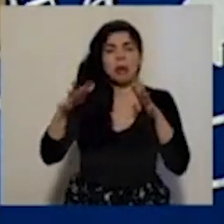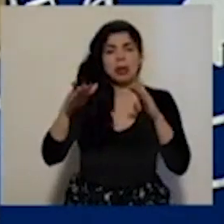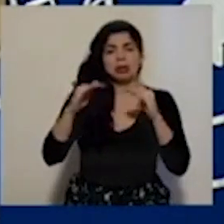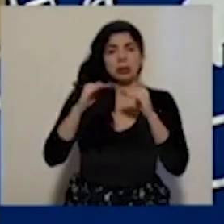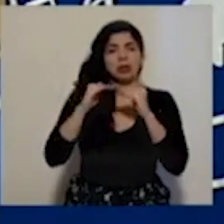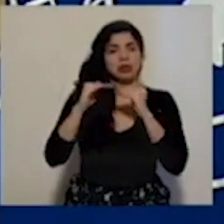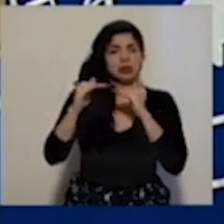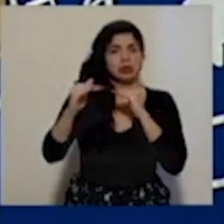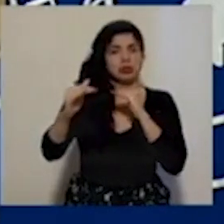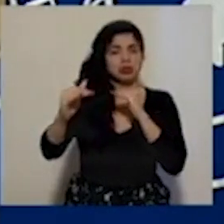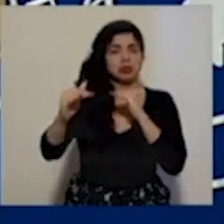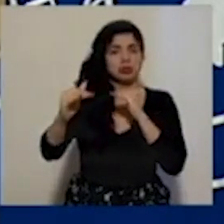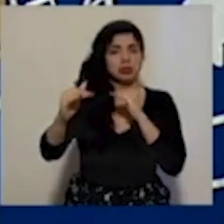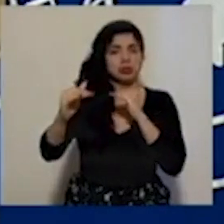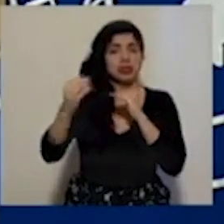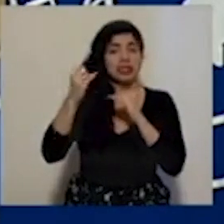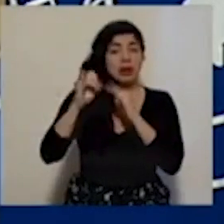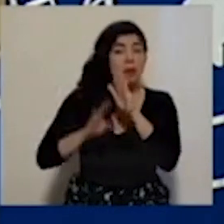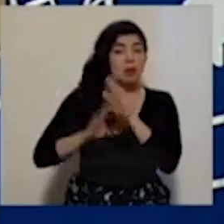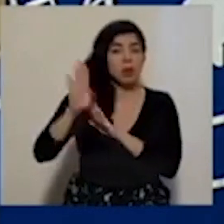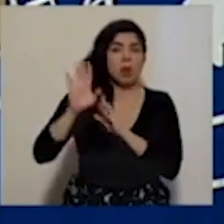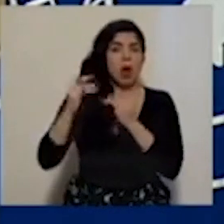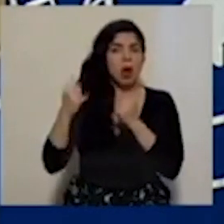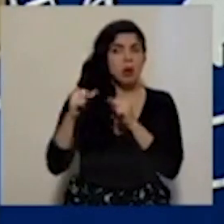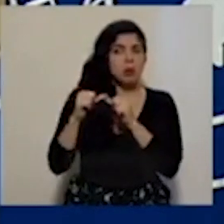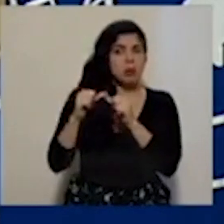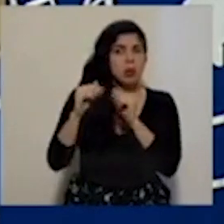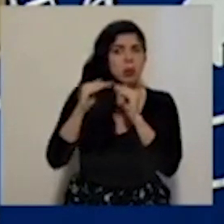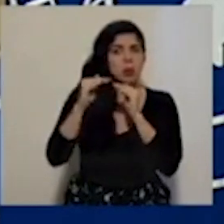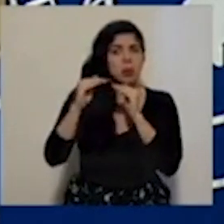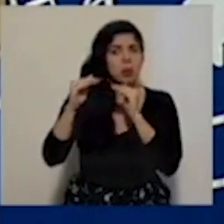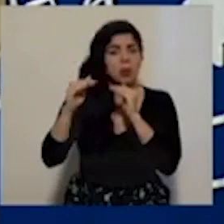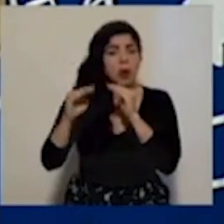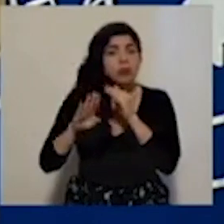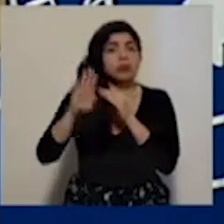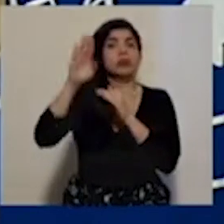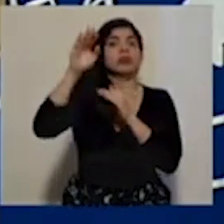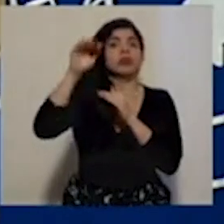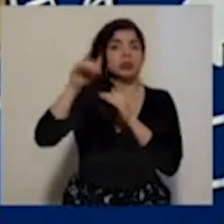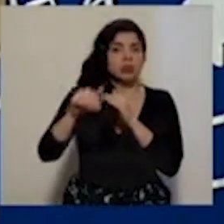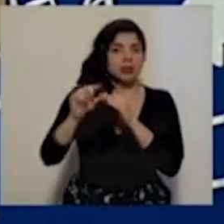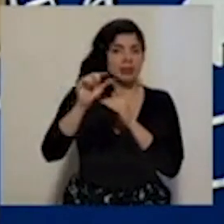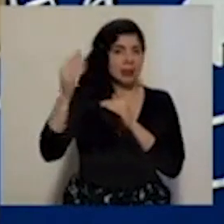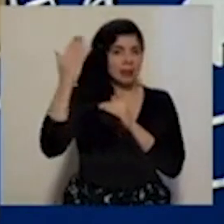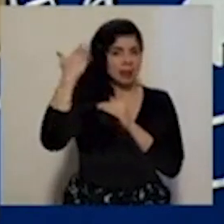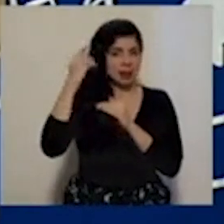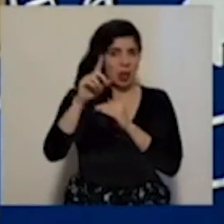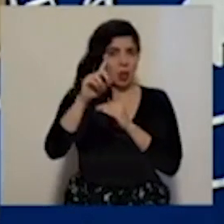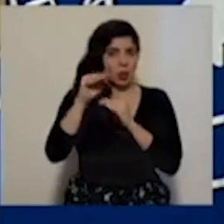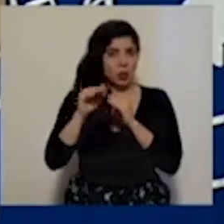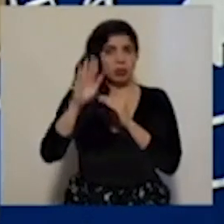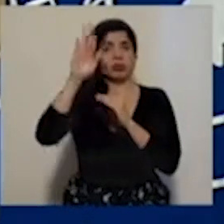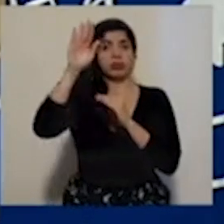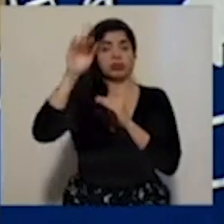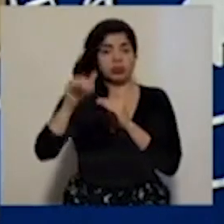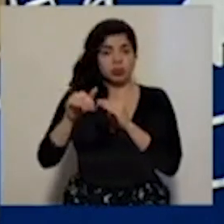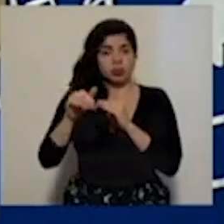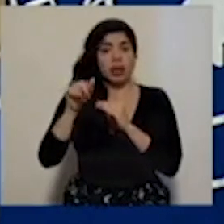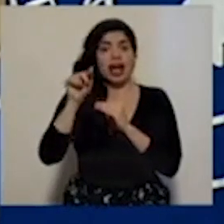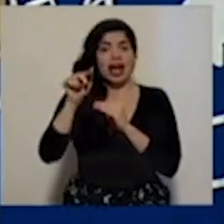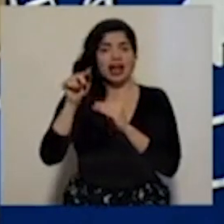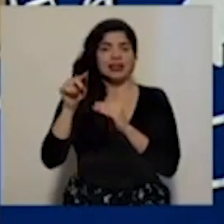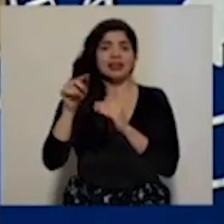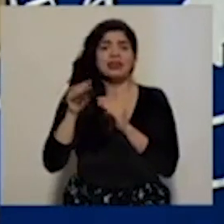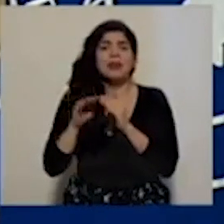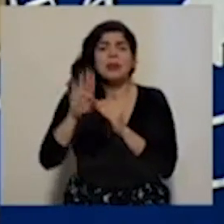menos estable. Entonces, se ha mantenido más o menos estable. Tuvimos un pico la semana pasada. El pico iba acorde,